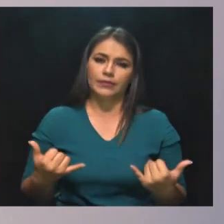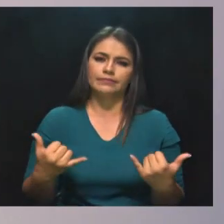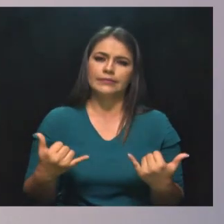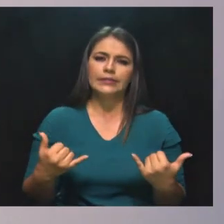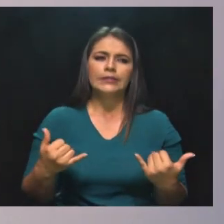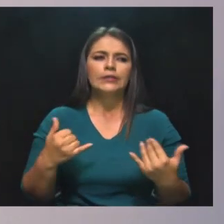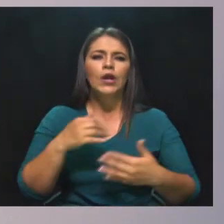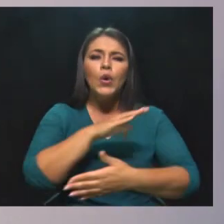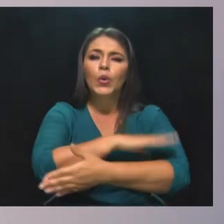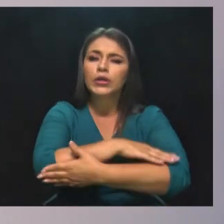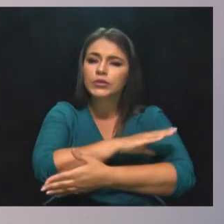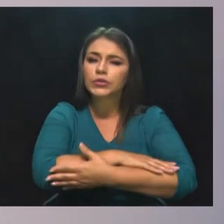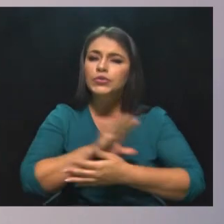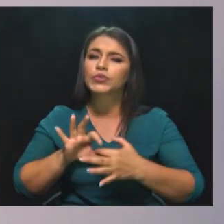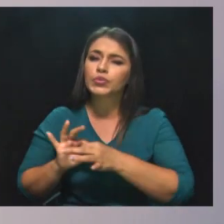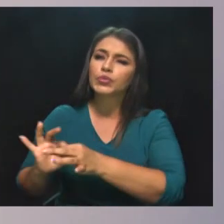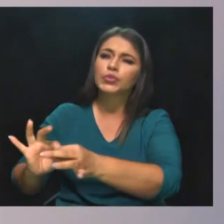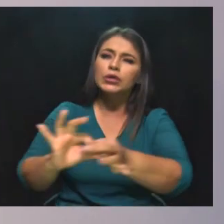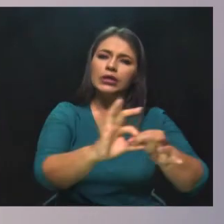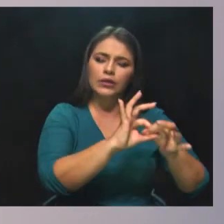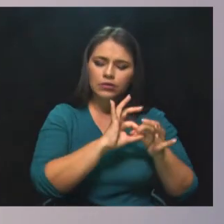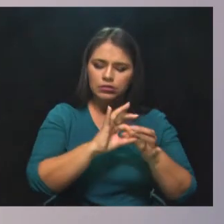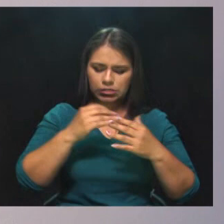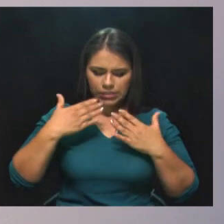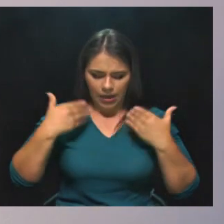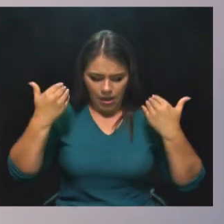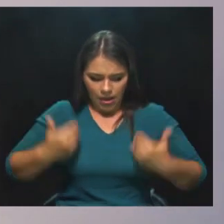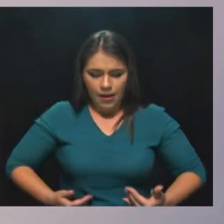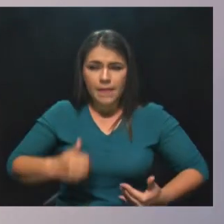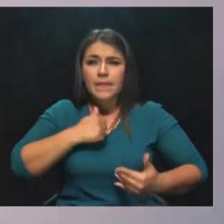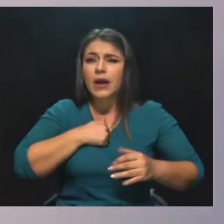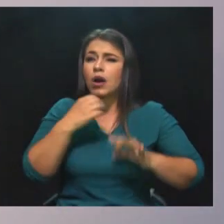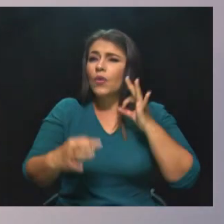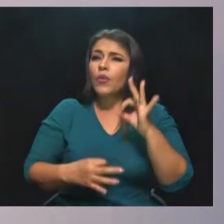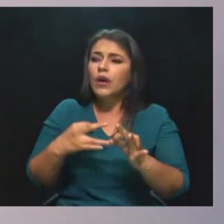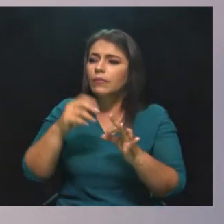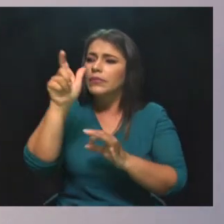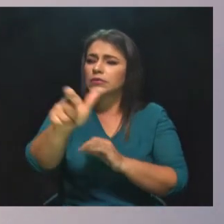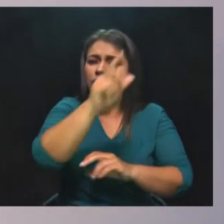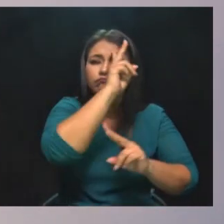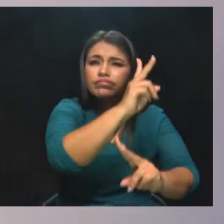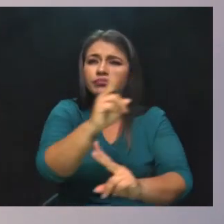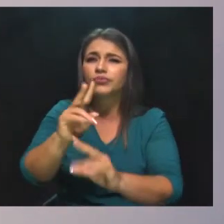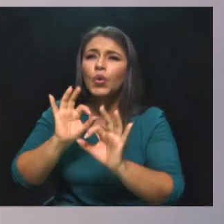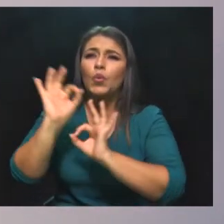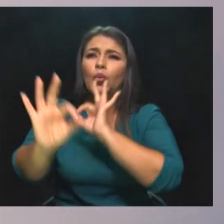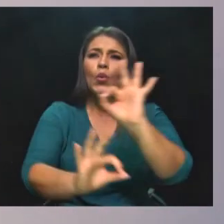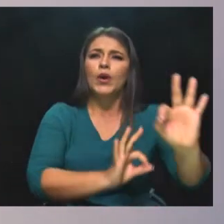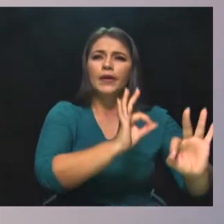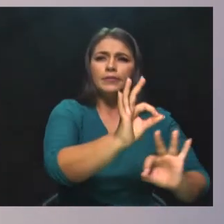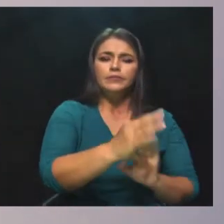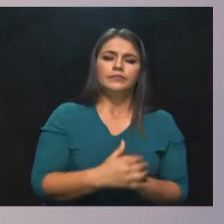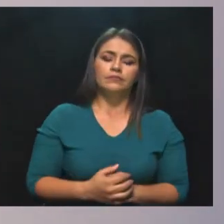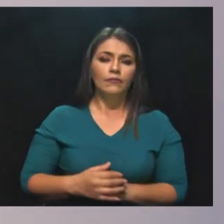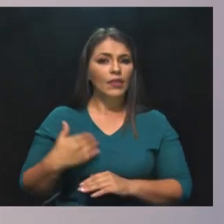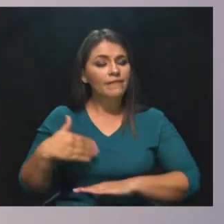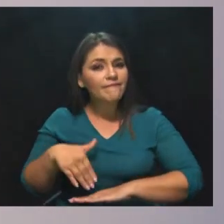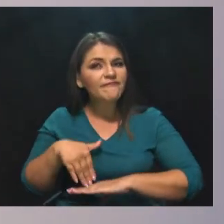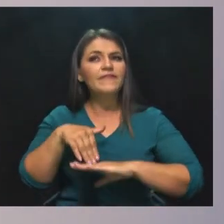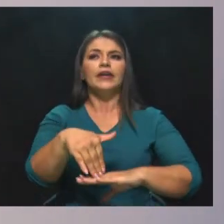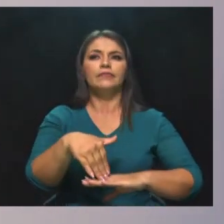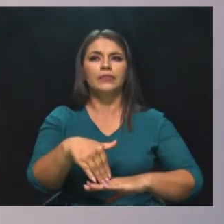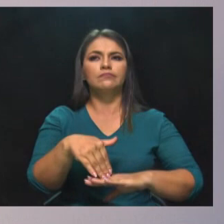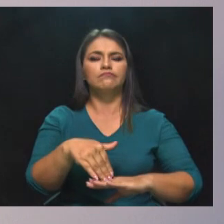colectiva, para cuidarnos a nosotros mismos y a los demás. Tenemos que mantener la firmeza y acatar las